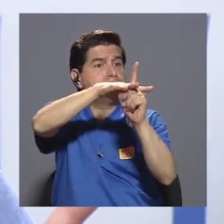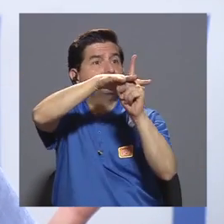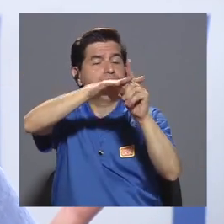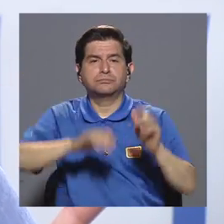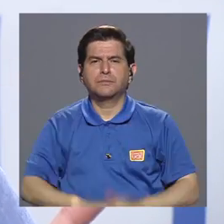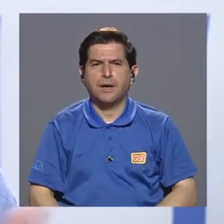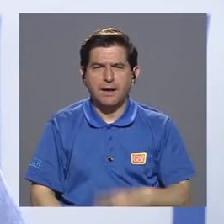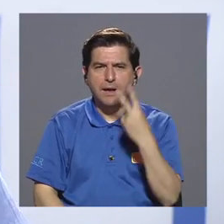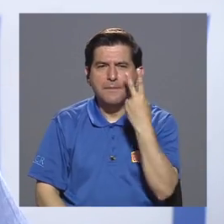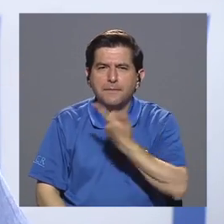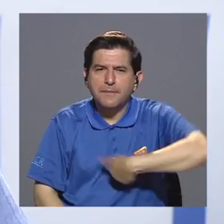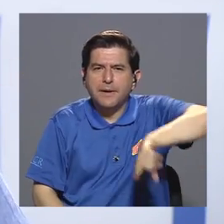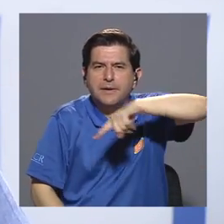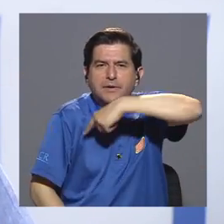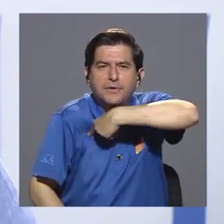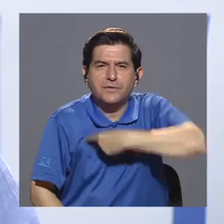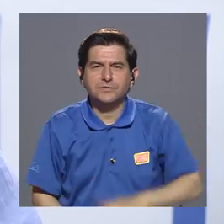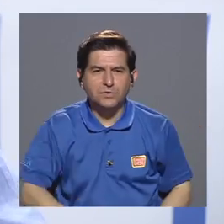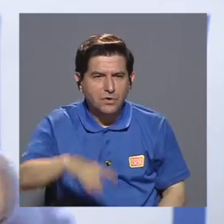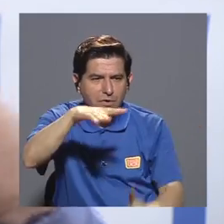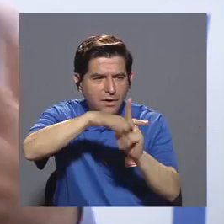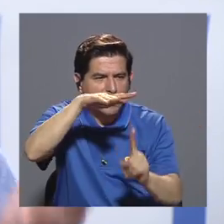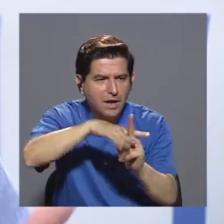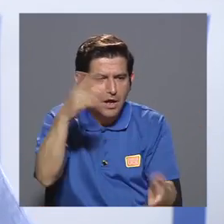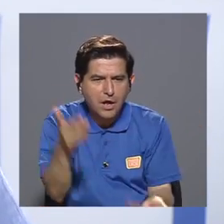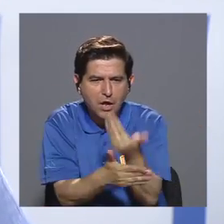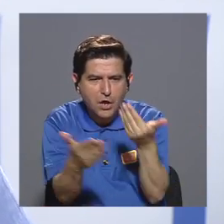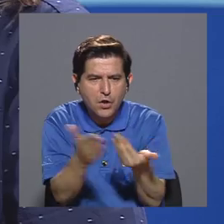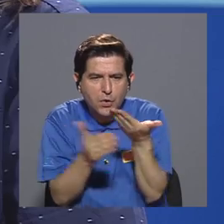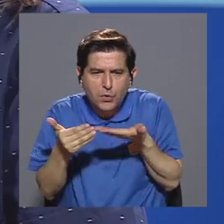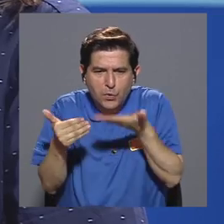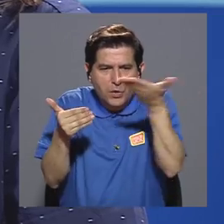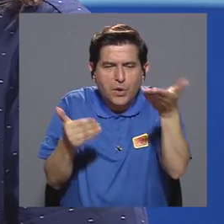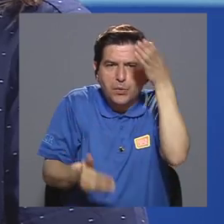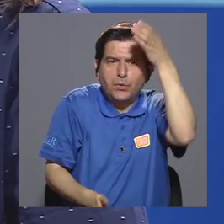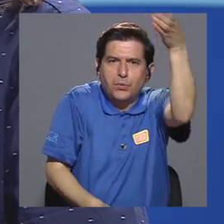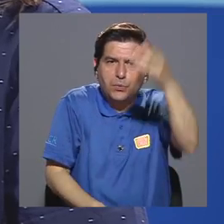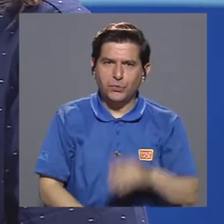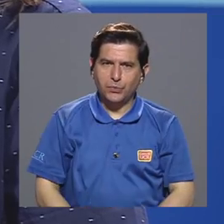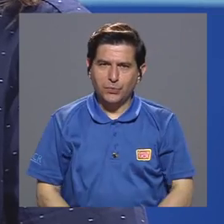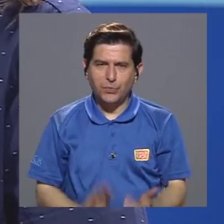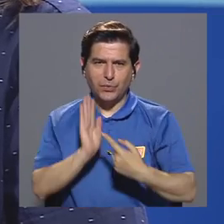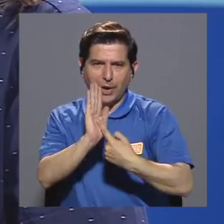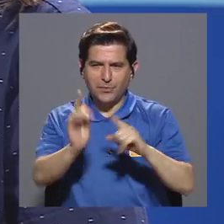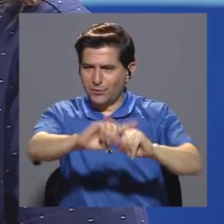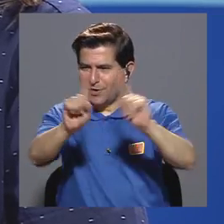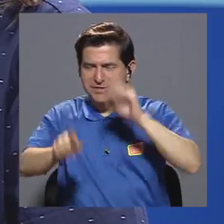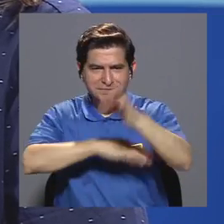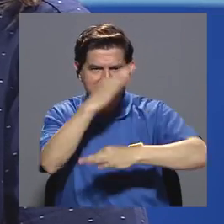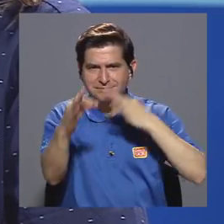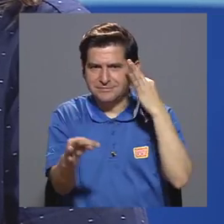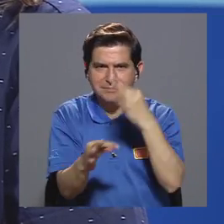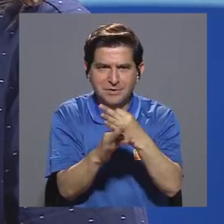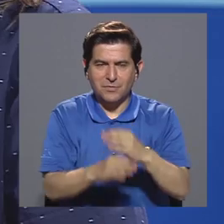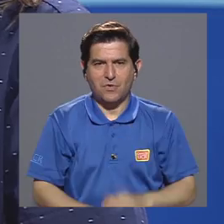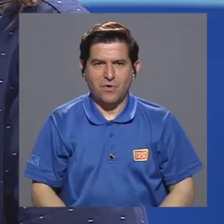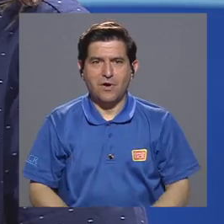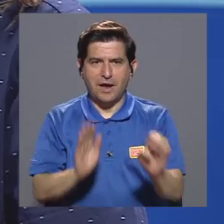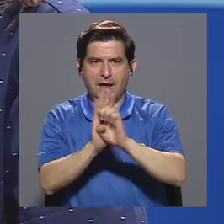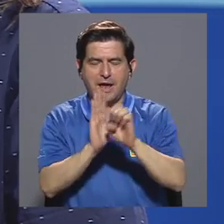Entonces, vemos cómo surgen nuevos elementos culturales, manifestaciones culturales, como